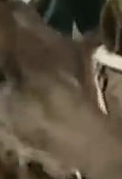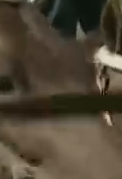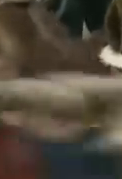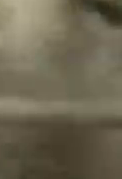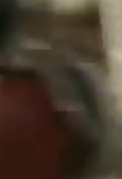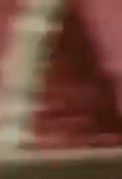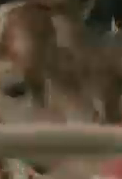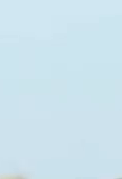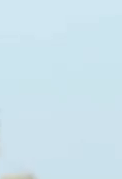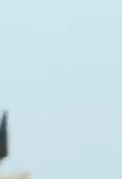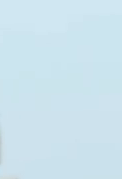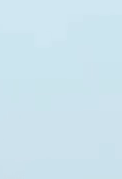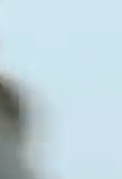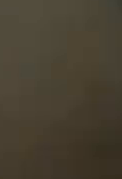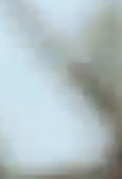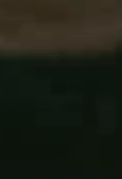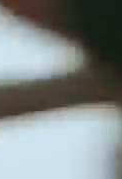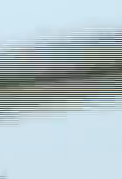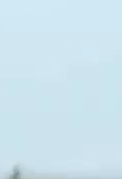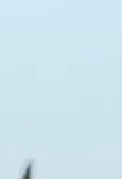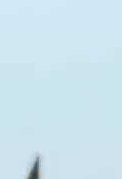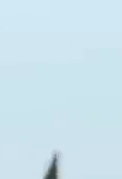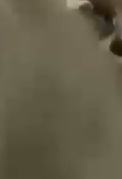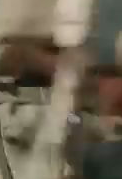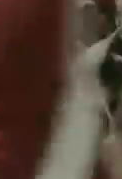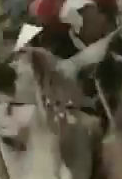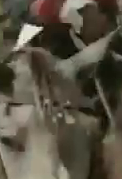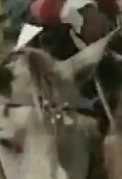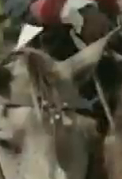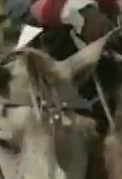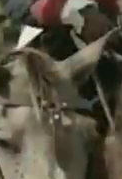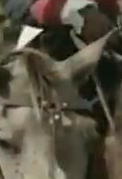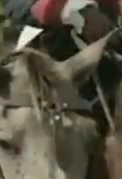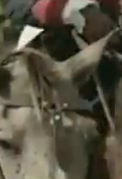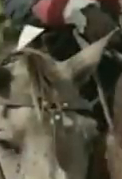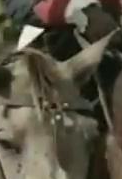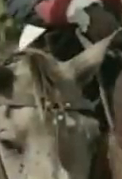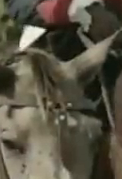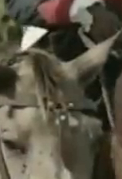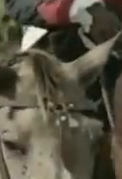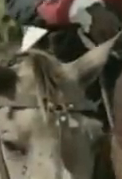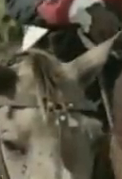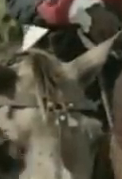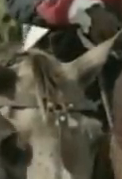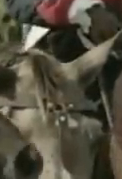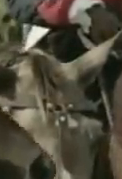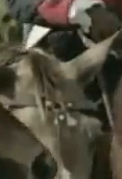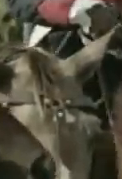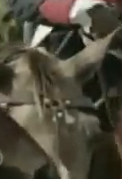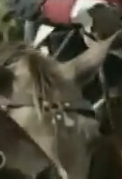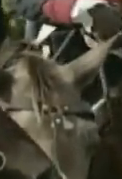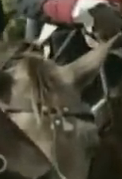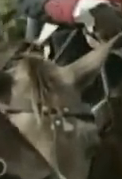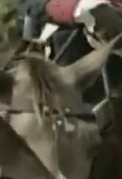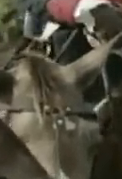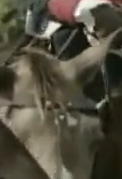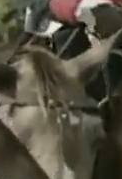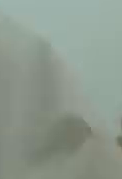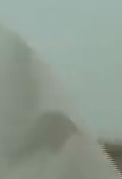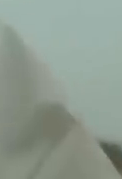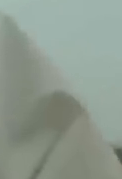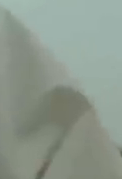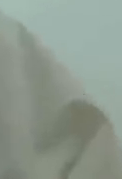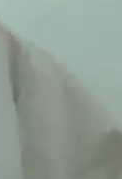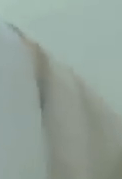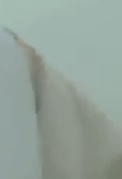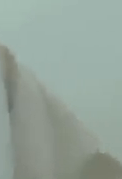con esta valla no se gobierne la niña Presidente Camejo póngase esa bota y no se me te canto ¿sí? mire que usted es negro